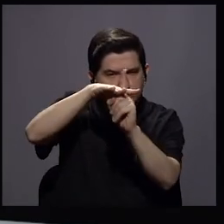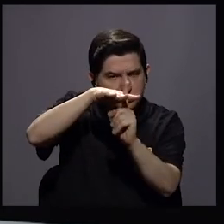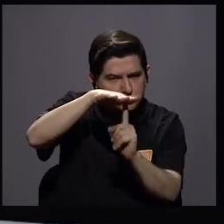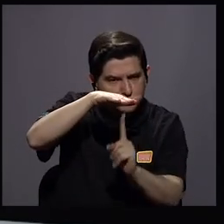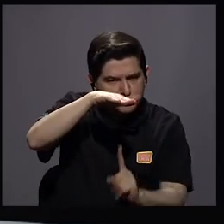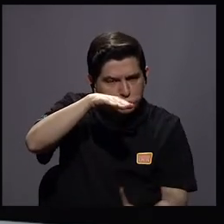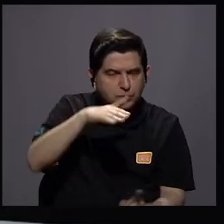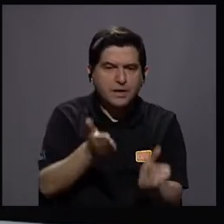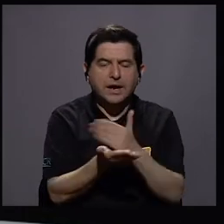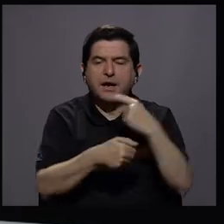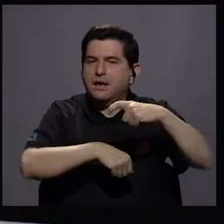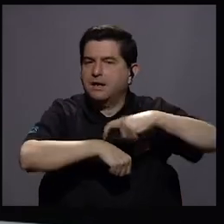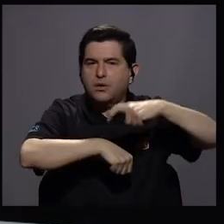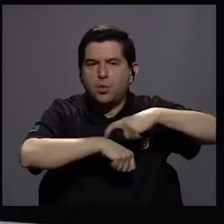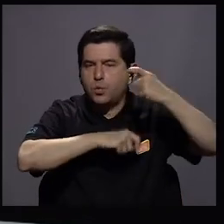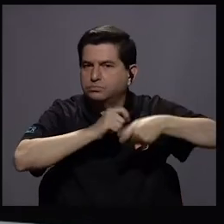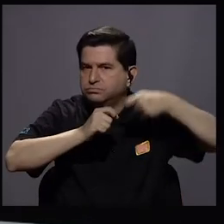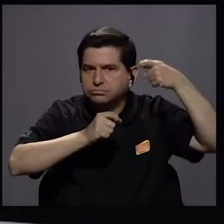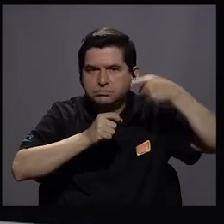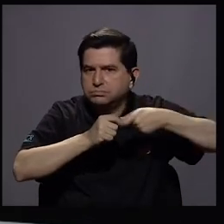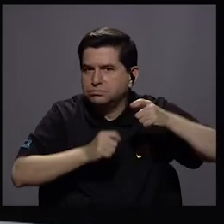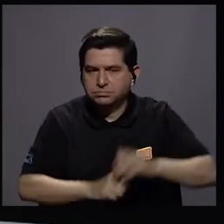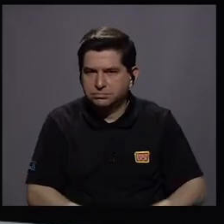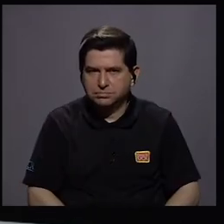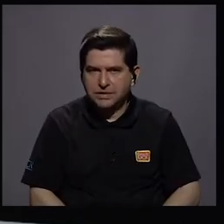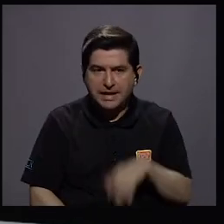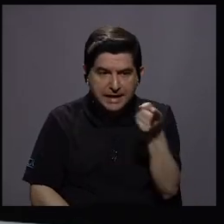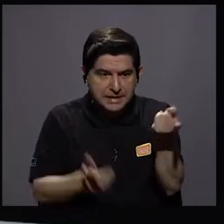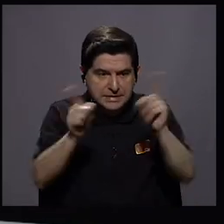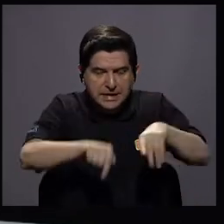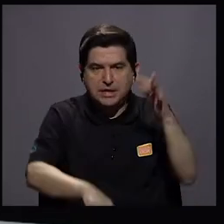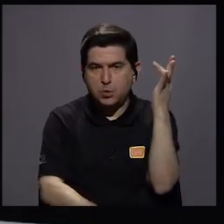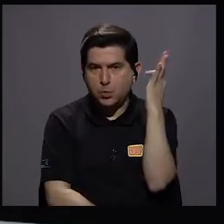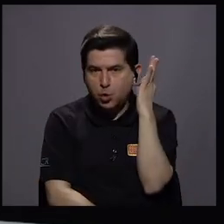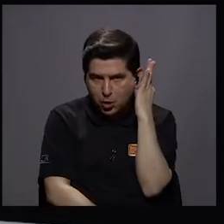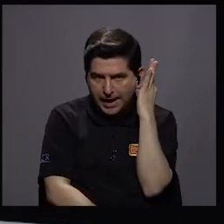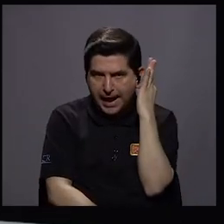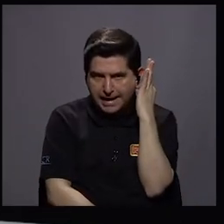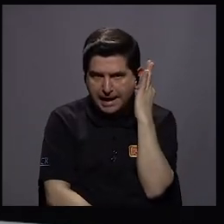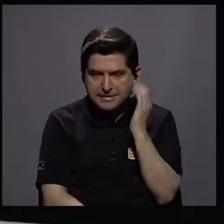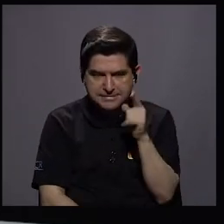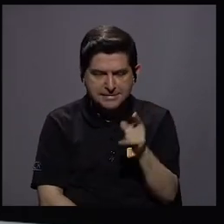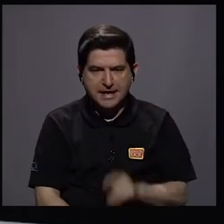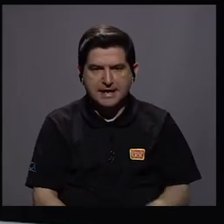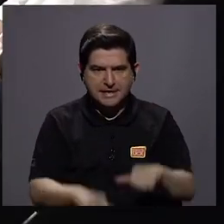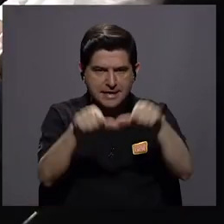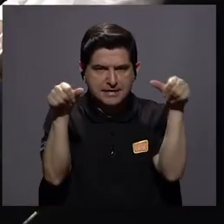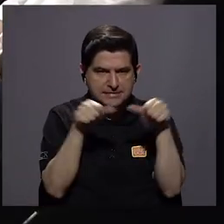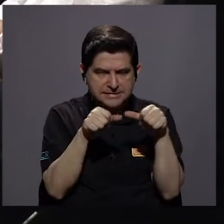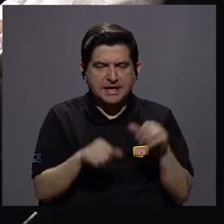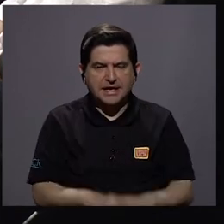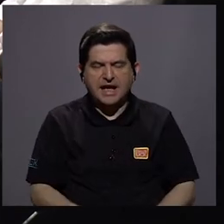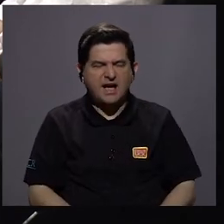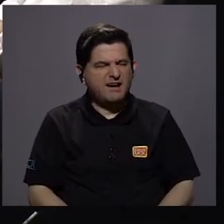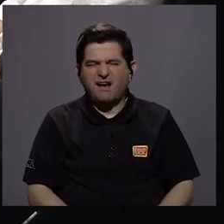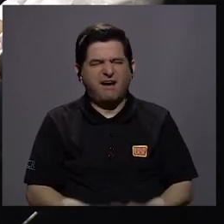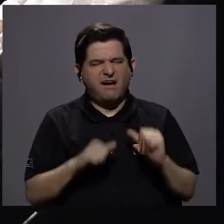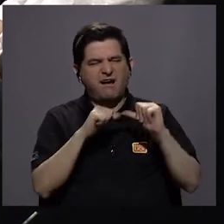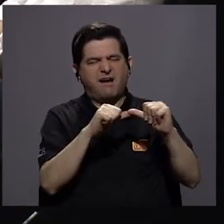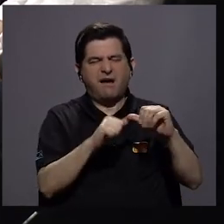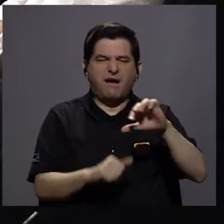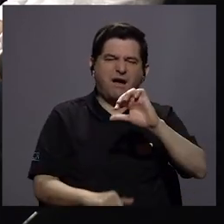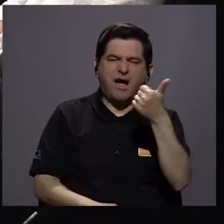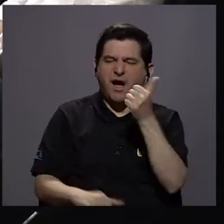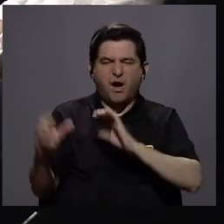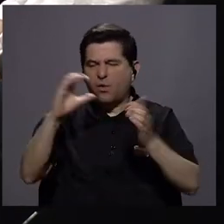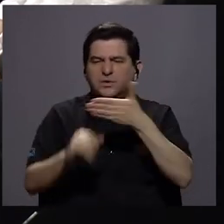¿verdad? En algún momento determinado para que las mujeres que llegan a formarse en estas áreas desistan y vayan a otras